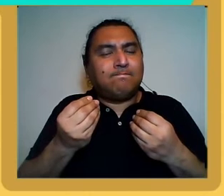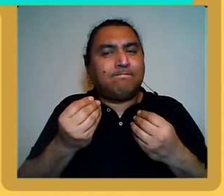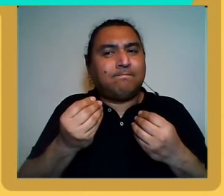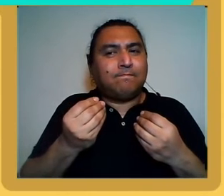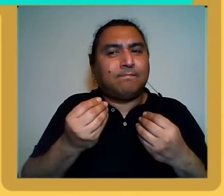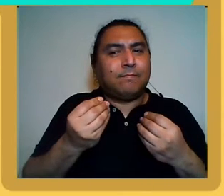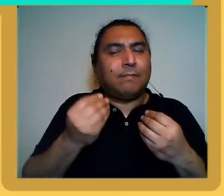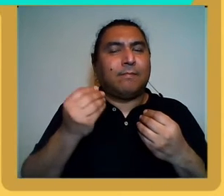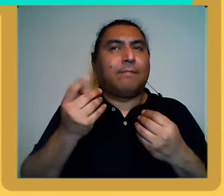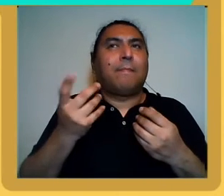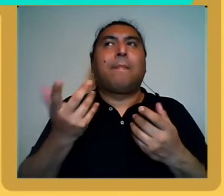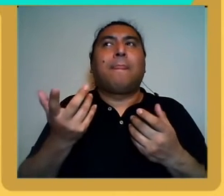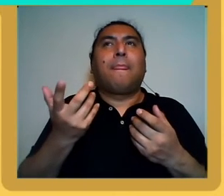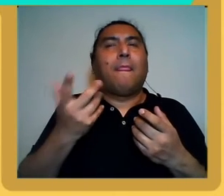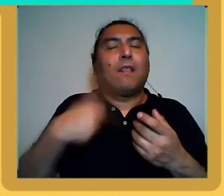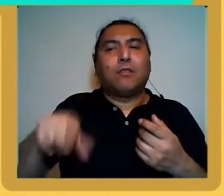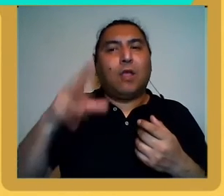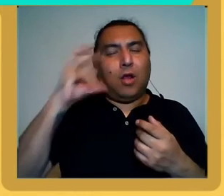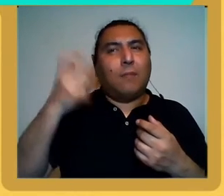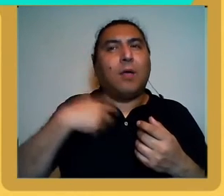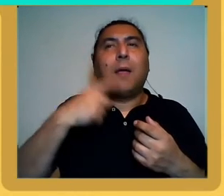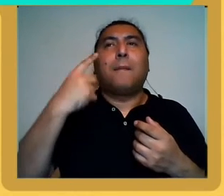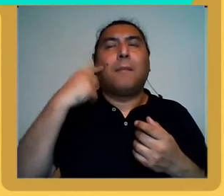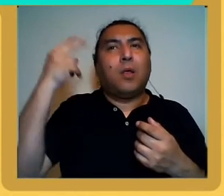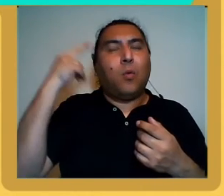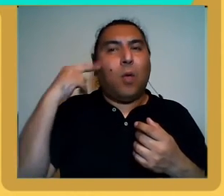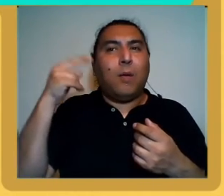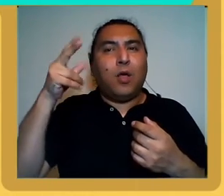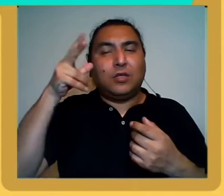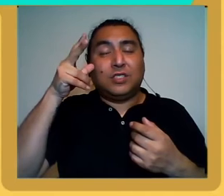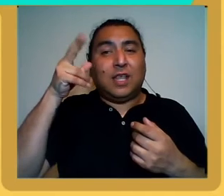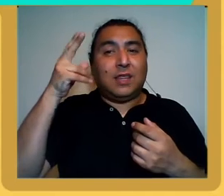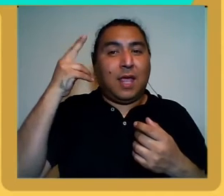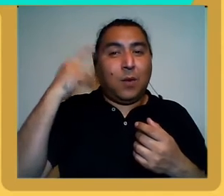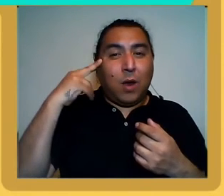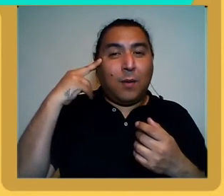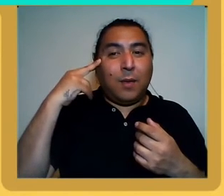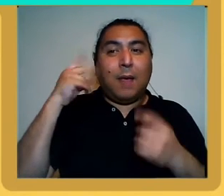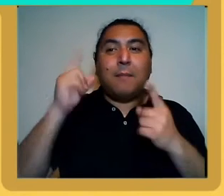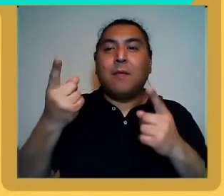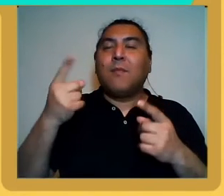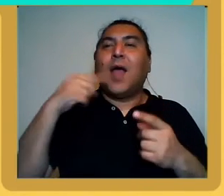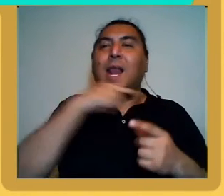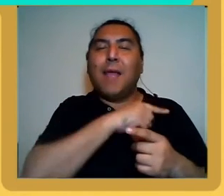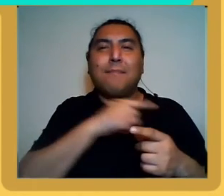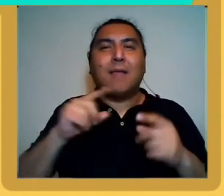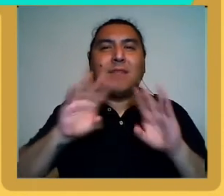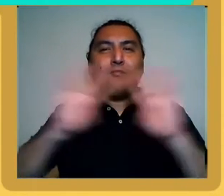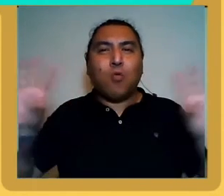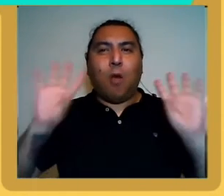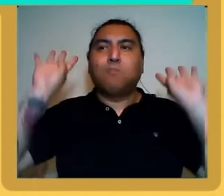acordémonos, el muro de Marlín había caído en el año 89, o sea, está el libro famoso de Fukuyama, donde se